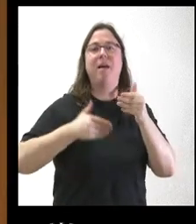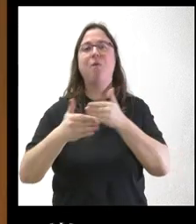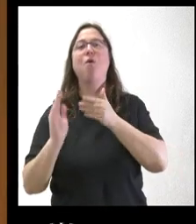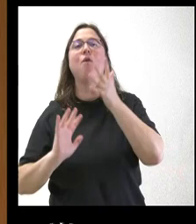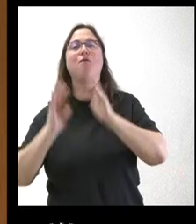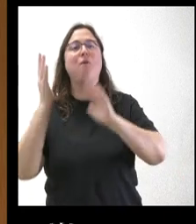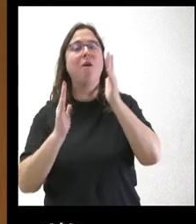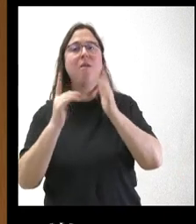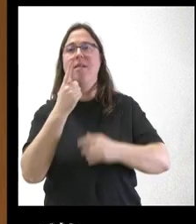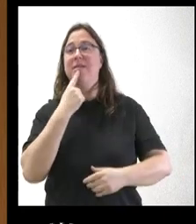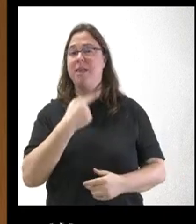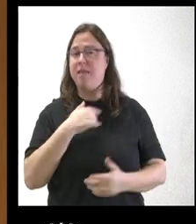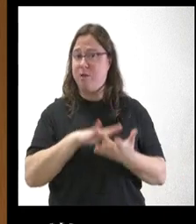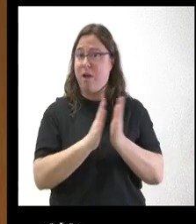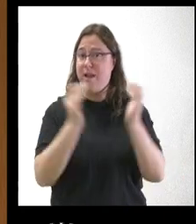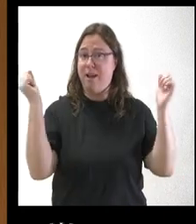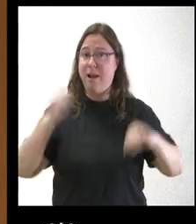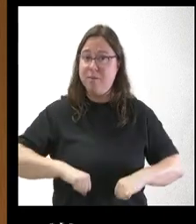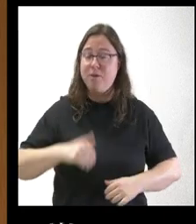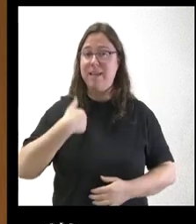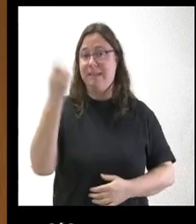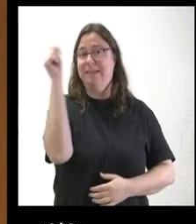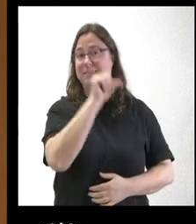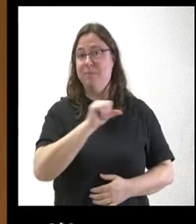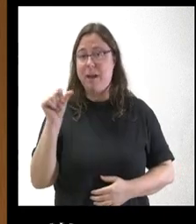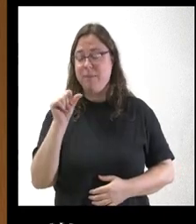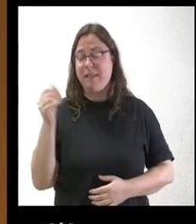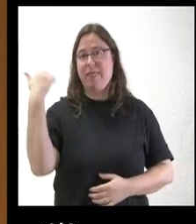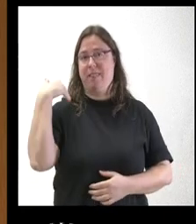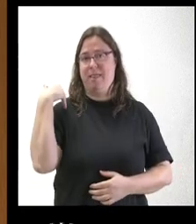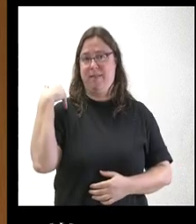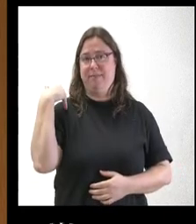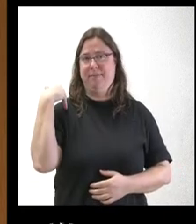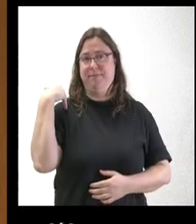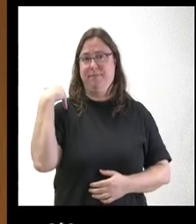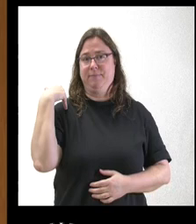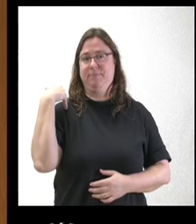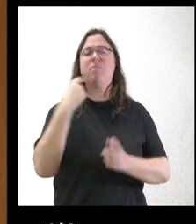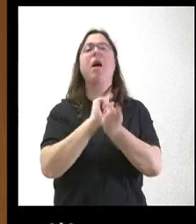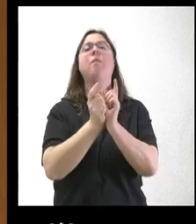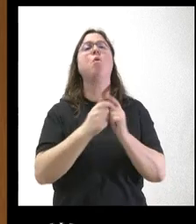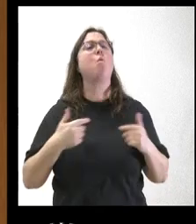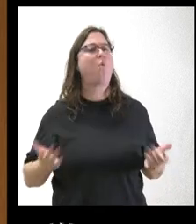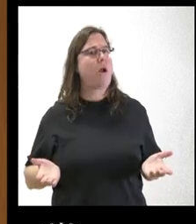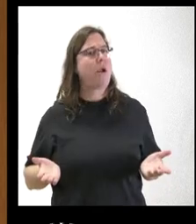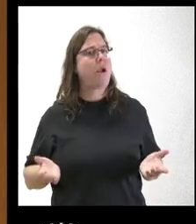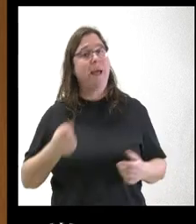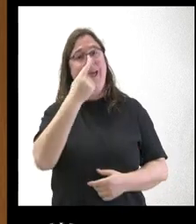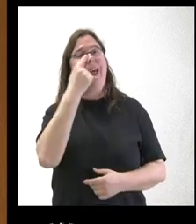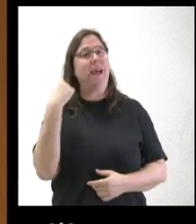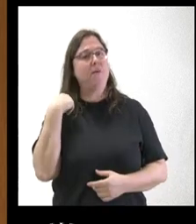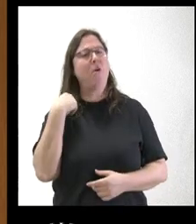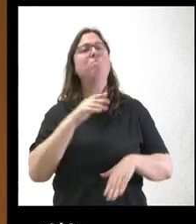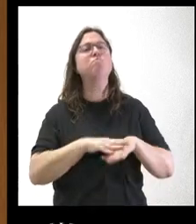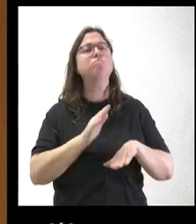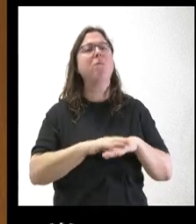bueno, nos ha dicho que se aprobó una la semana pasada, otra esta y la siguiente. ¿Qué cambio hay respecto al año pasado? No sé